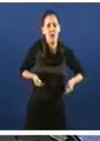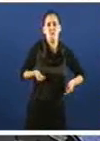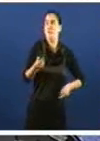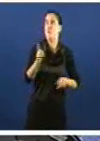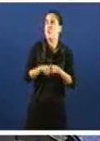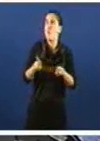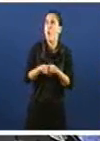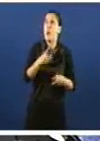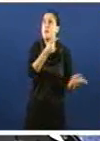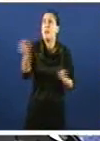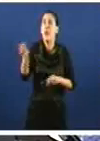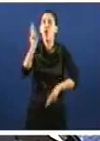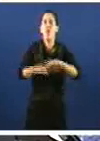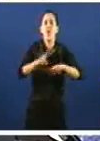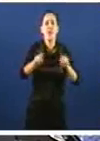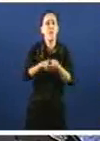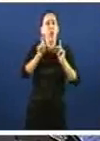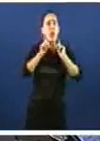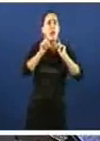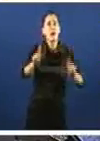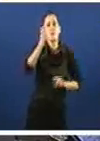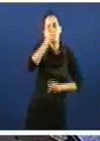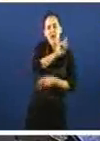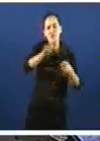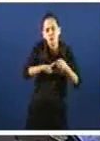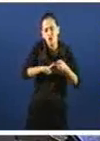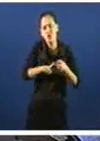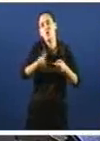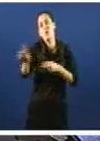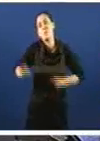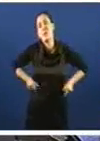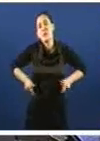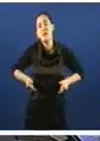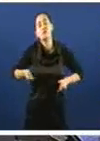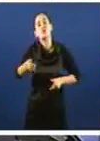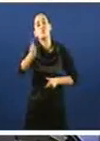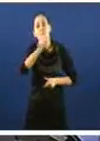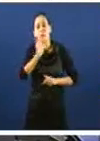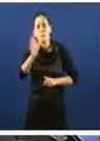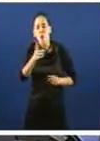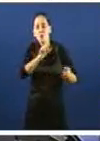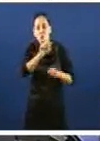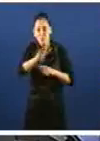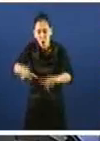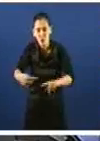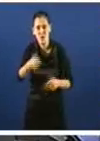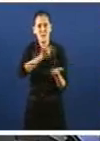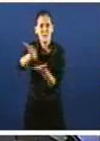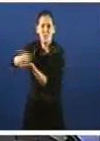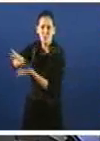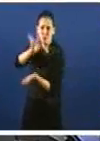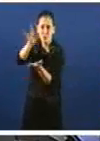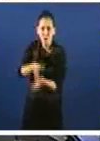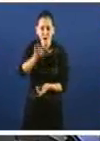en gastos en bebidas, cando logo as urxencias do CHOAC se colapsan día a día, cando se despide a orientadores laborais.